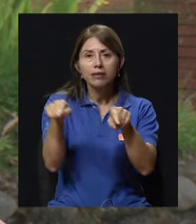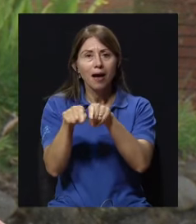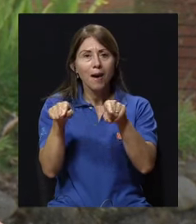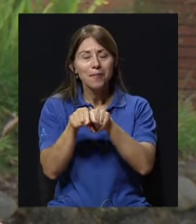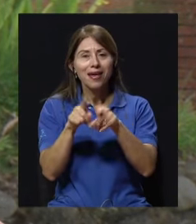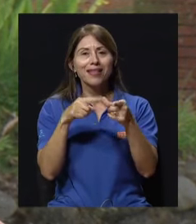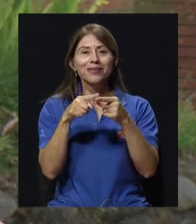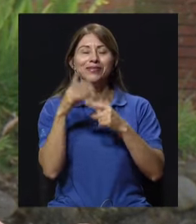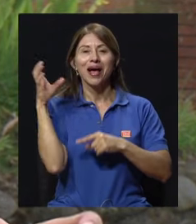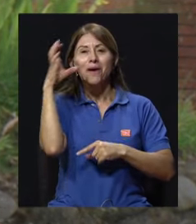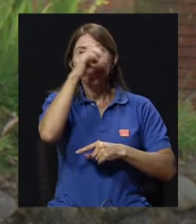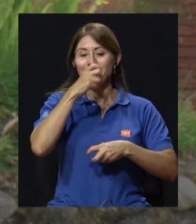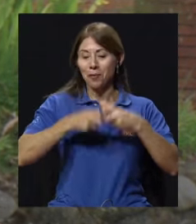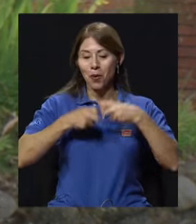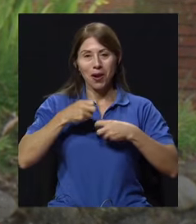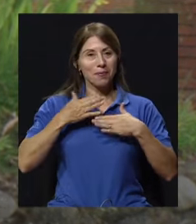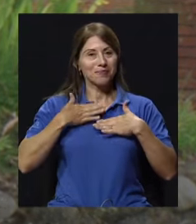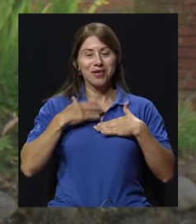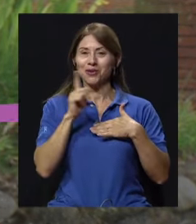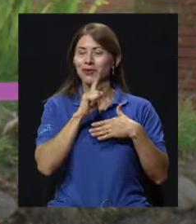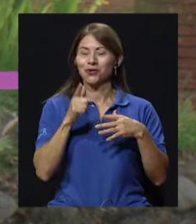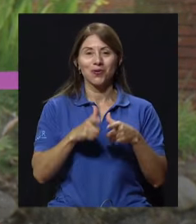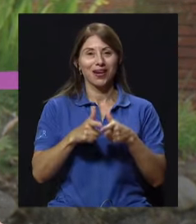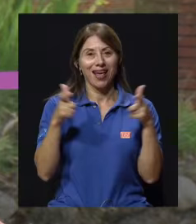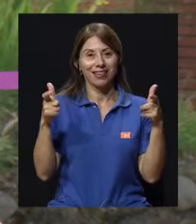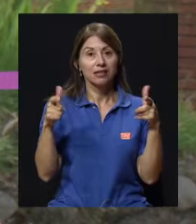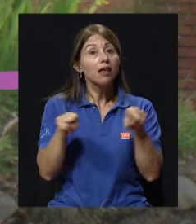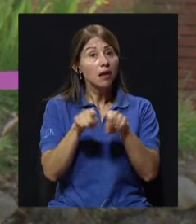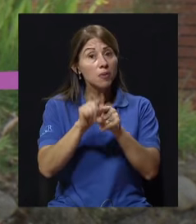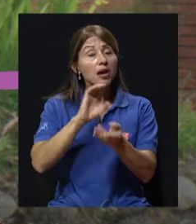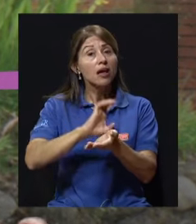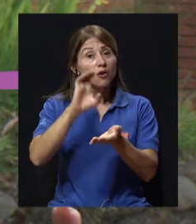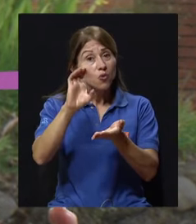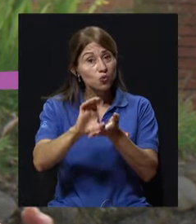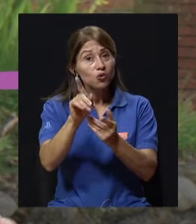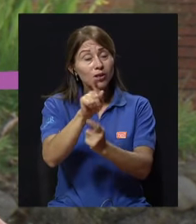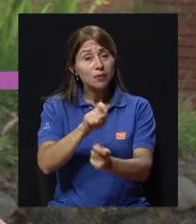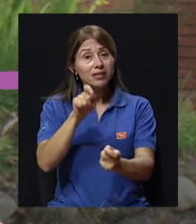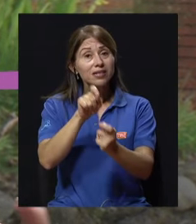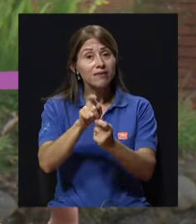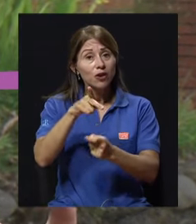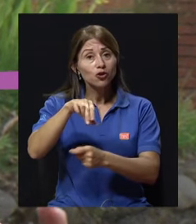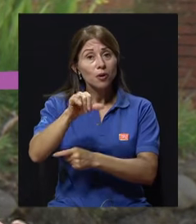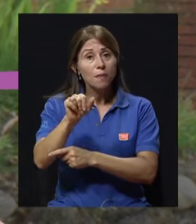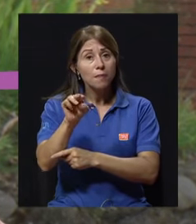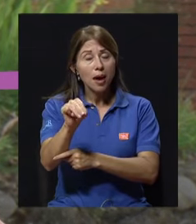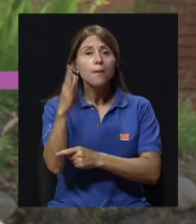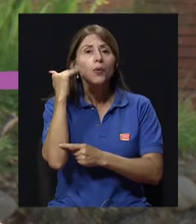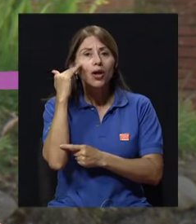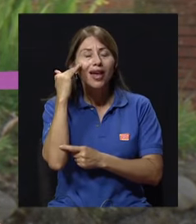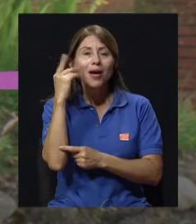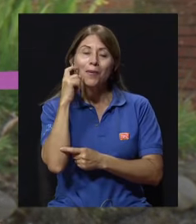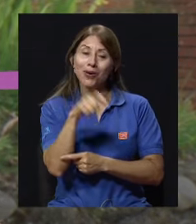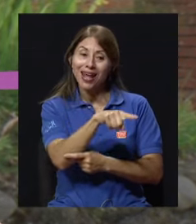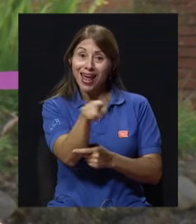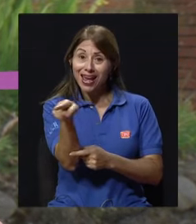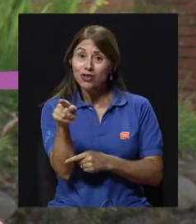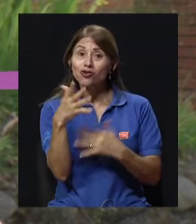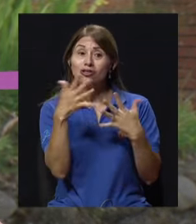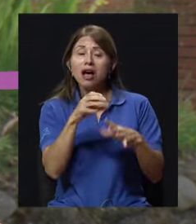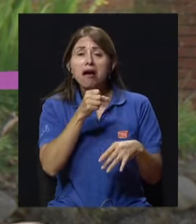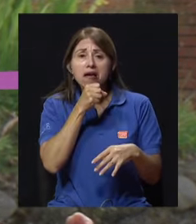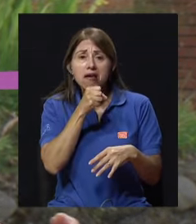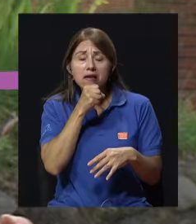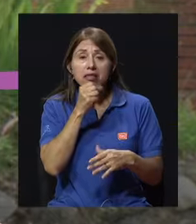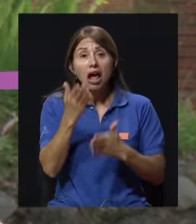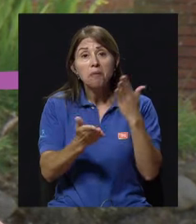Inclusive en el PIAM hay cursos específicos que los preparan porque ellos ya tienen pérdidas, tienen pérdidas de amigos, tienen pérdidas de